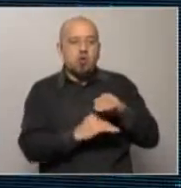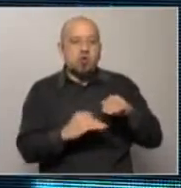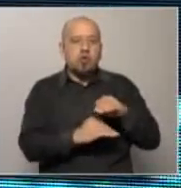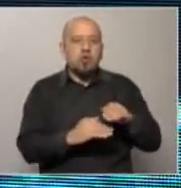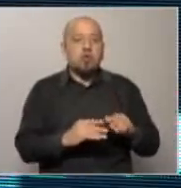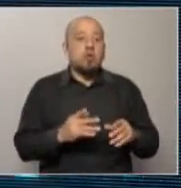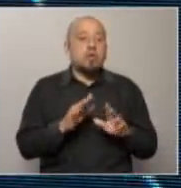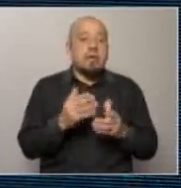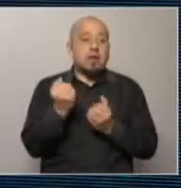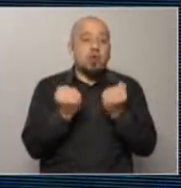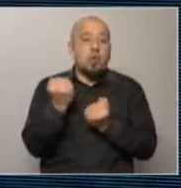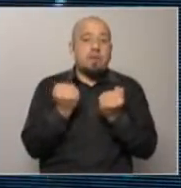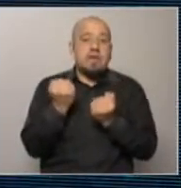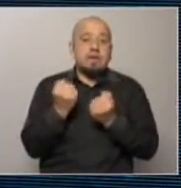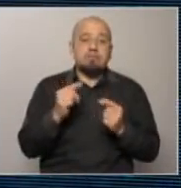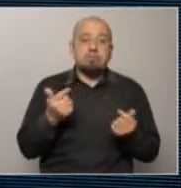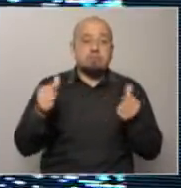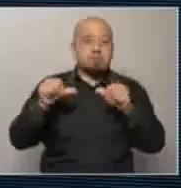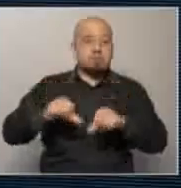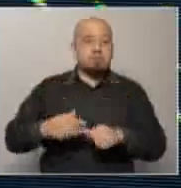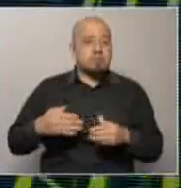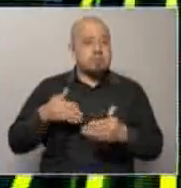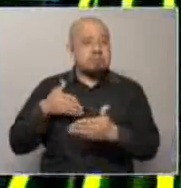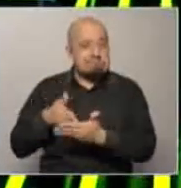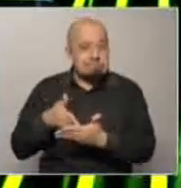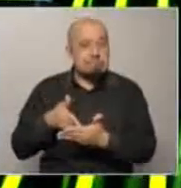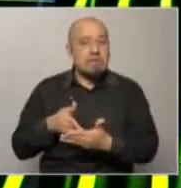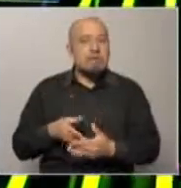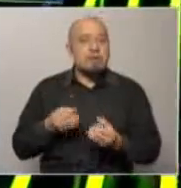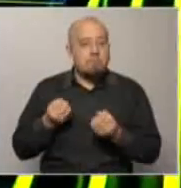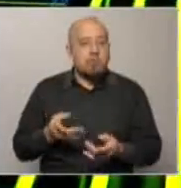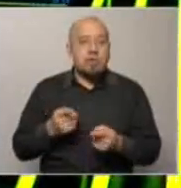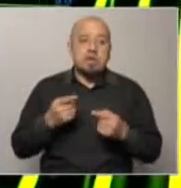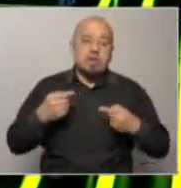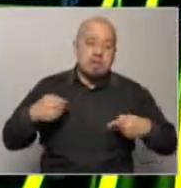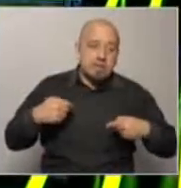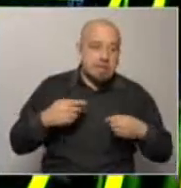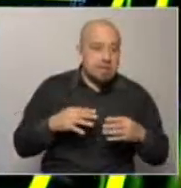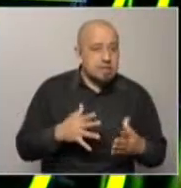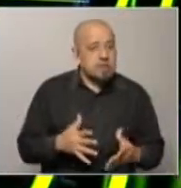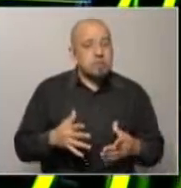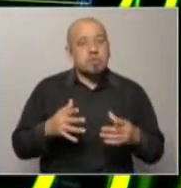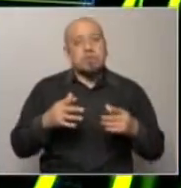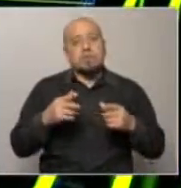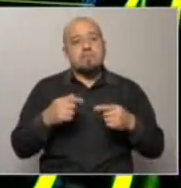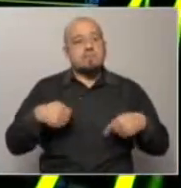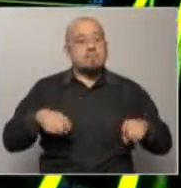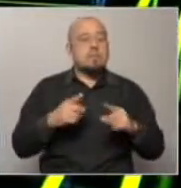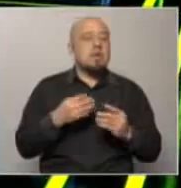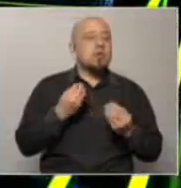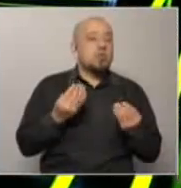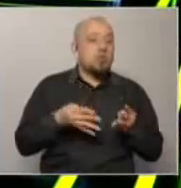economía este se va a enfriar más este porque eso va a terminar pegando en en en el